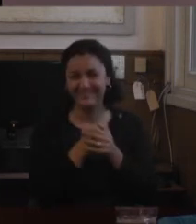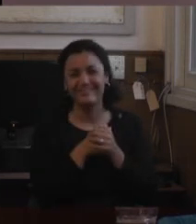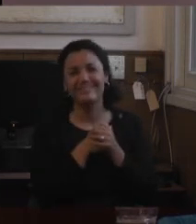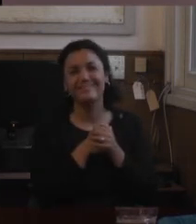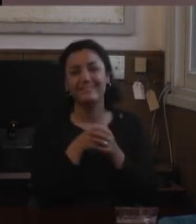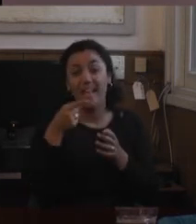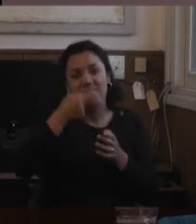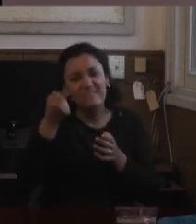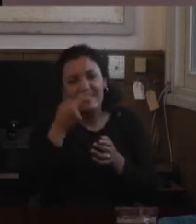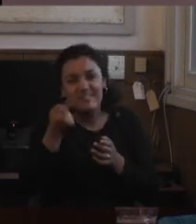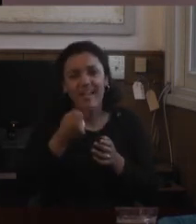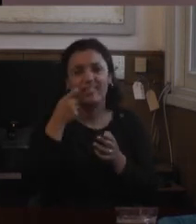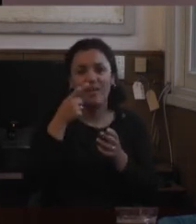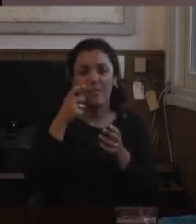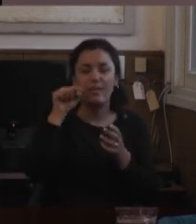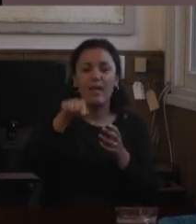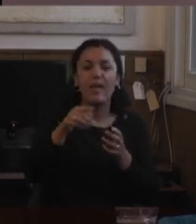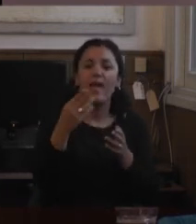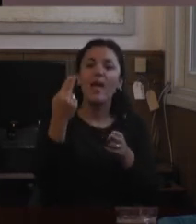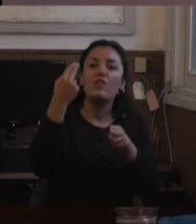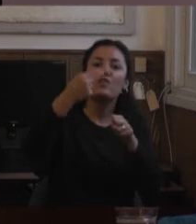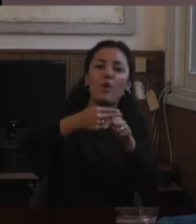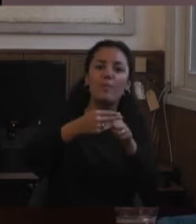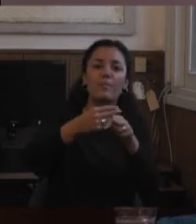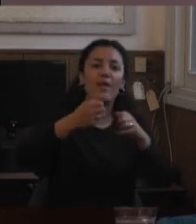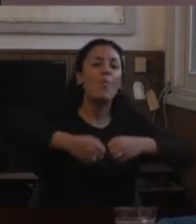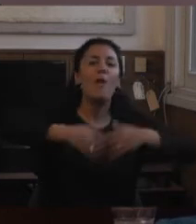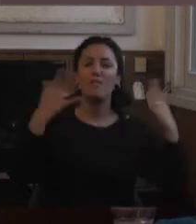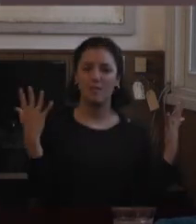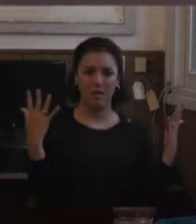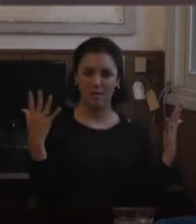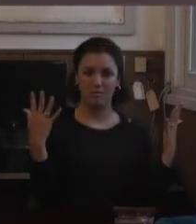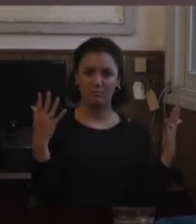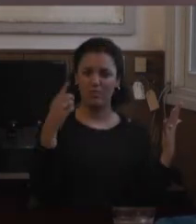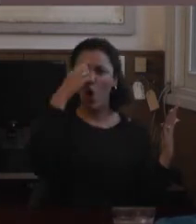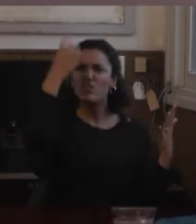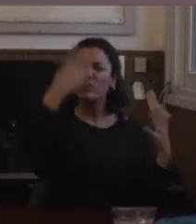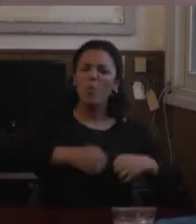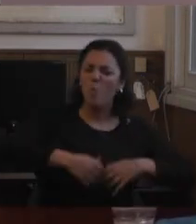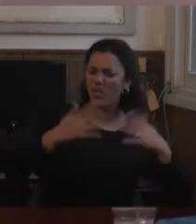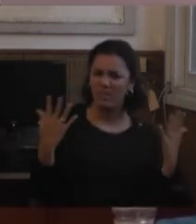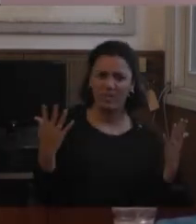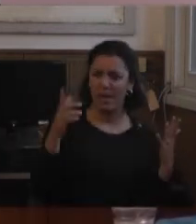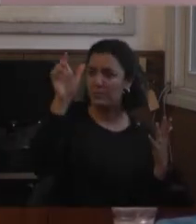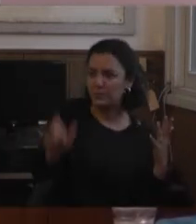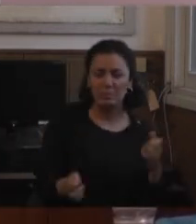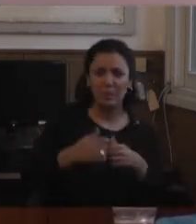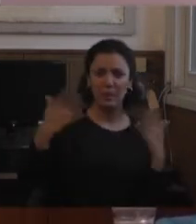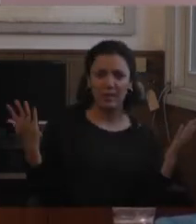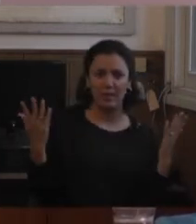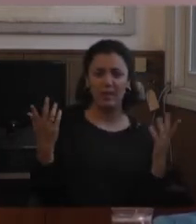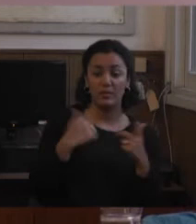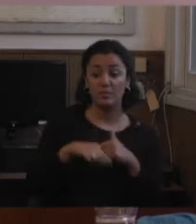que es la cualquieridad que alguien sea cualquiera y yo ahí lo que en realidad trabajé y rescatar el